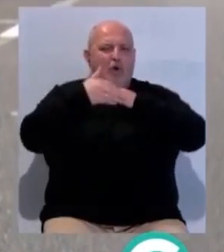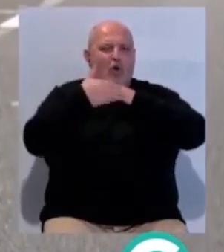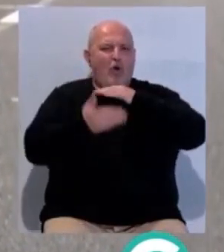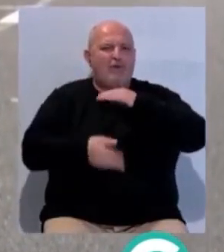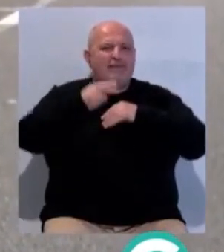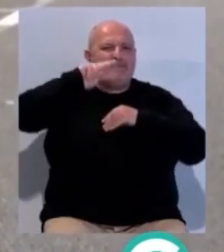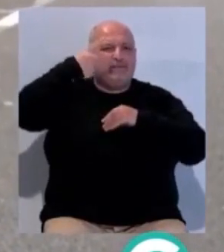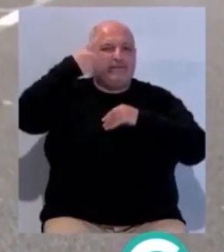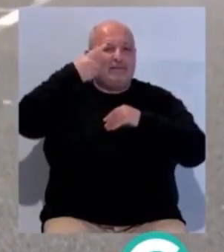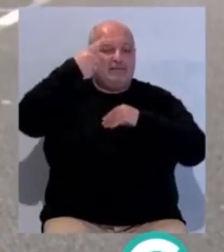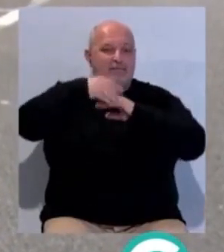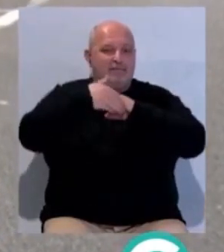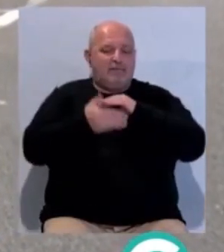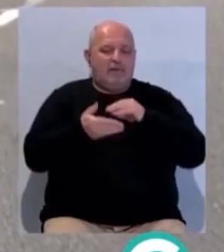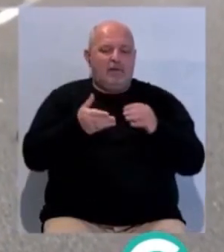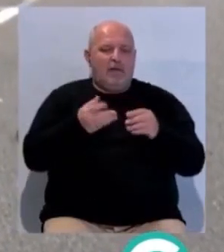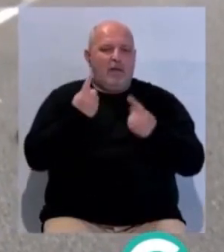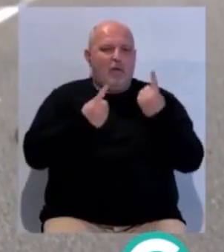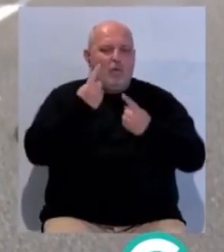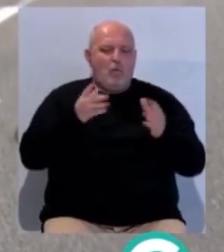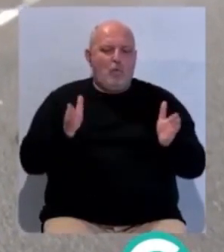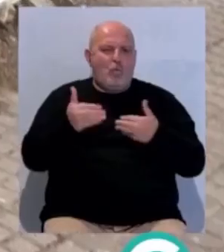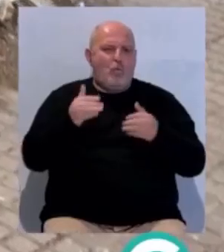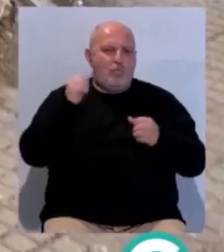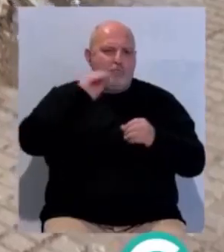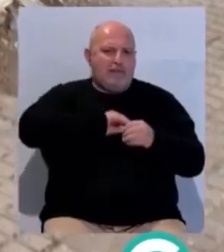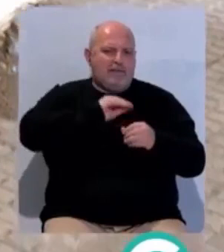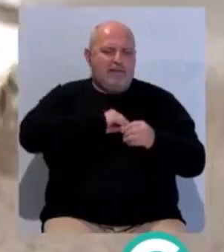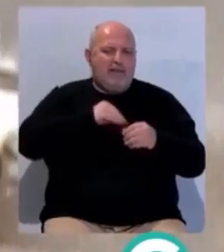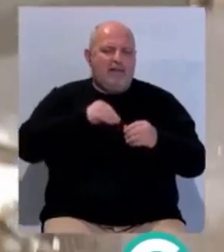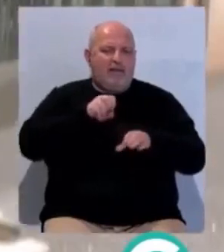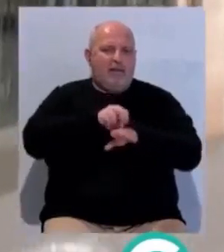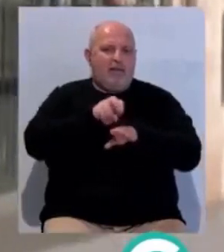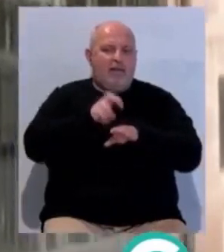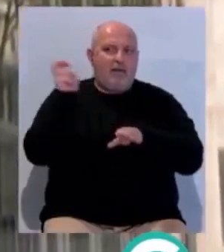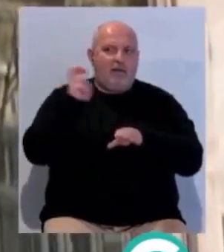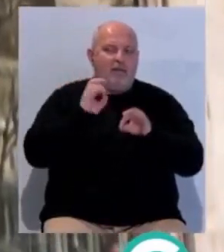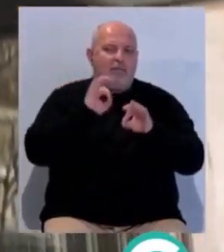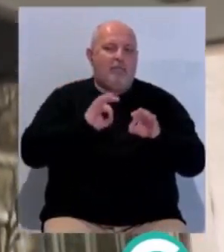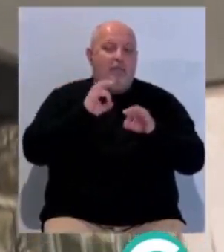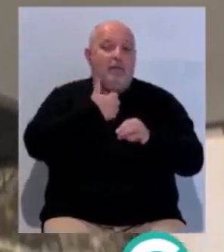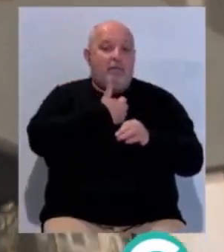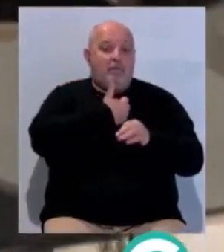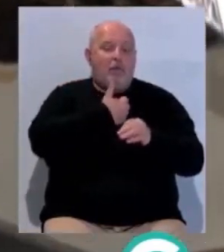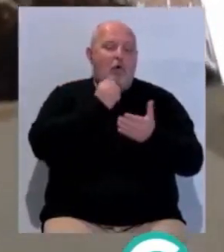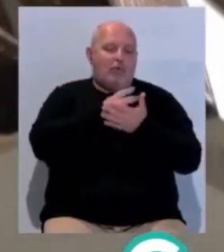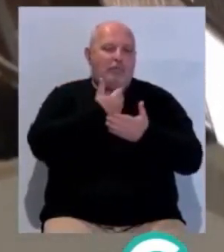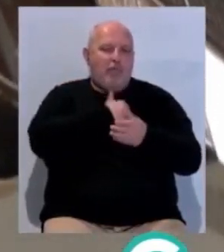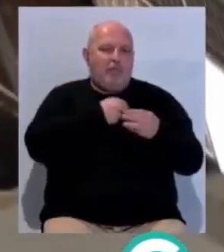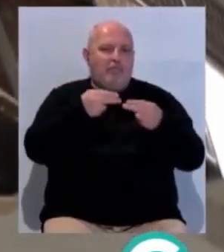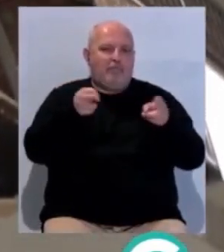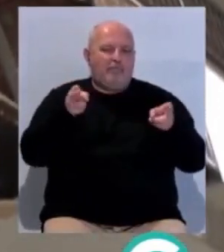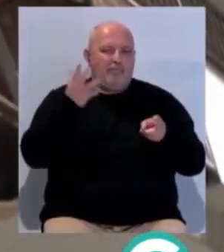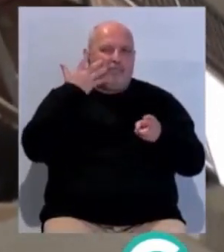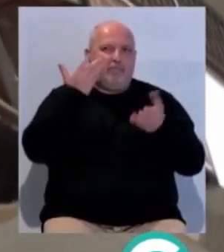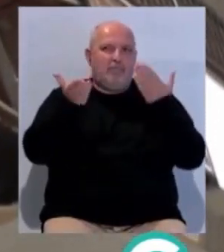un segundo piso que dejó piezas de gran tamaño en su acera. Tras su llegada, las fuerzas de seguridad procedieron al saneado de